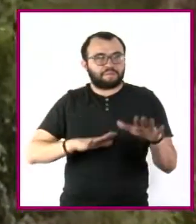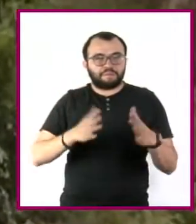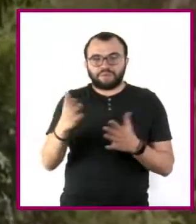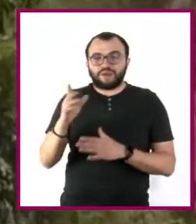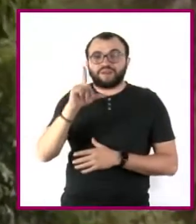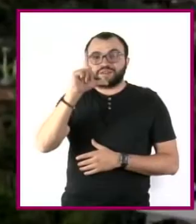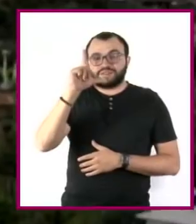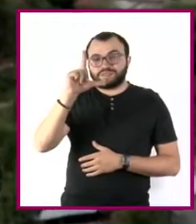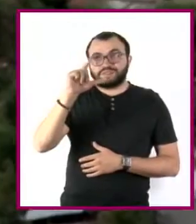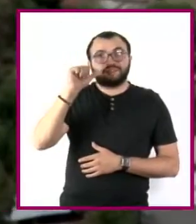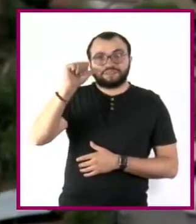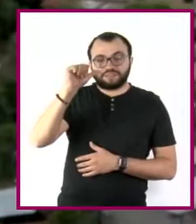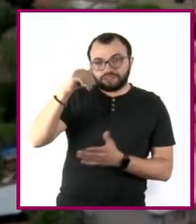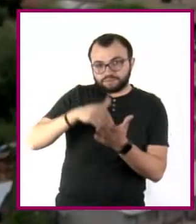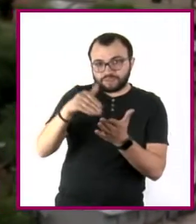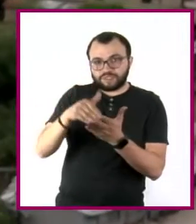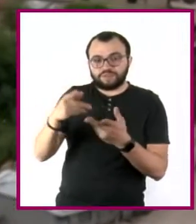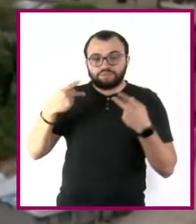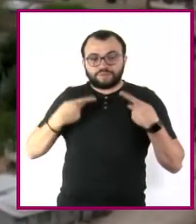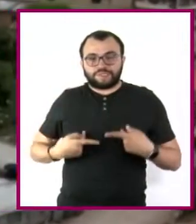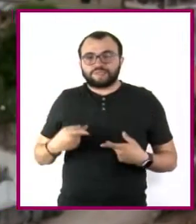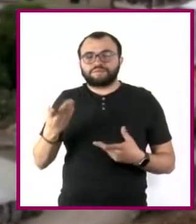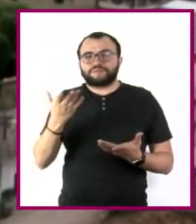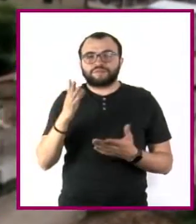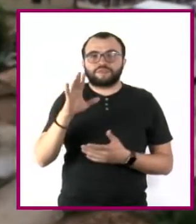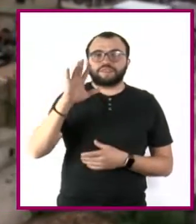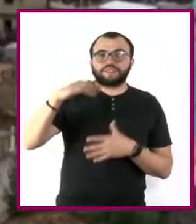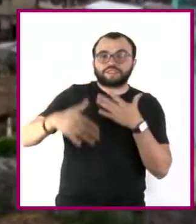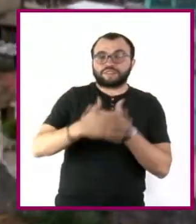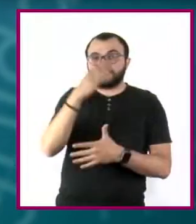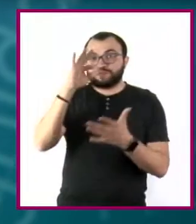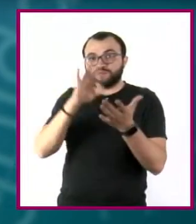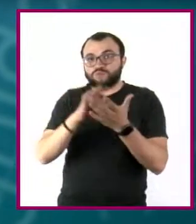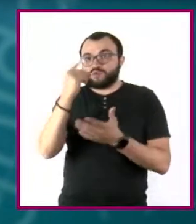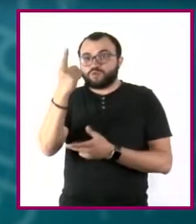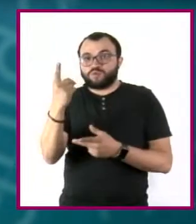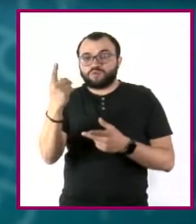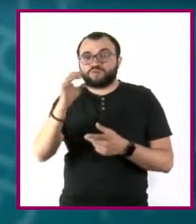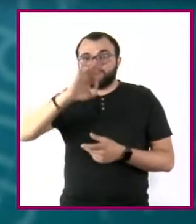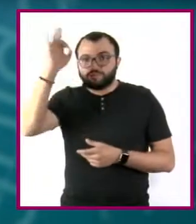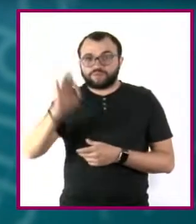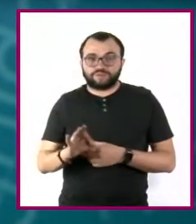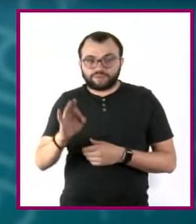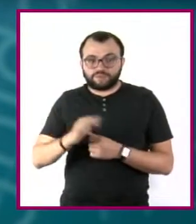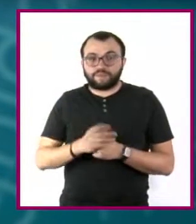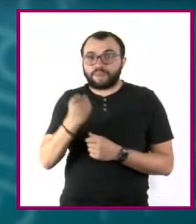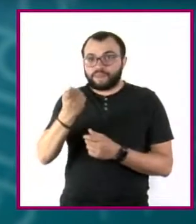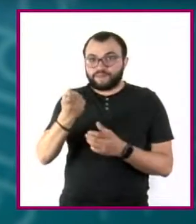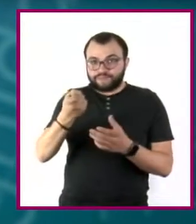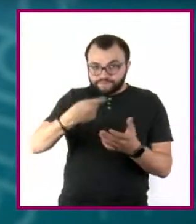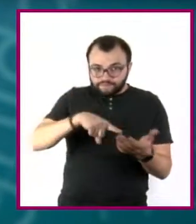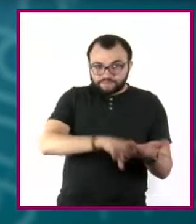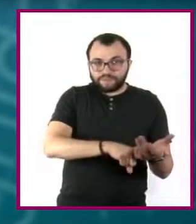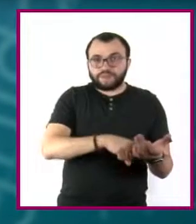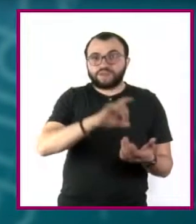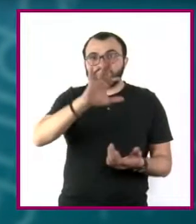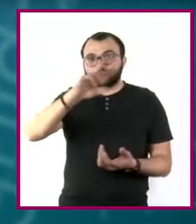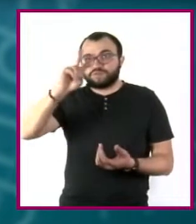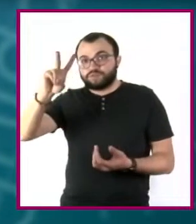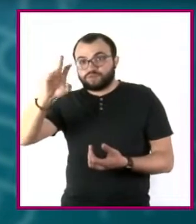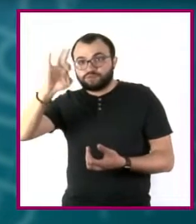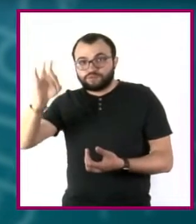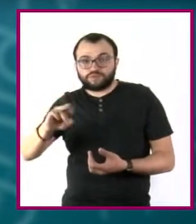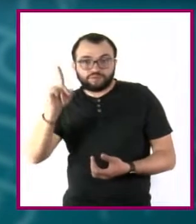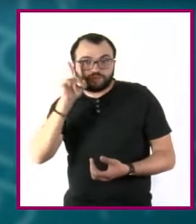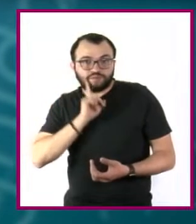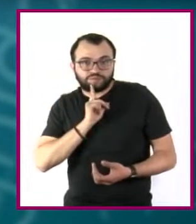millones de personas, un total de 15.1% de la población. Dentro de esta población, el 52% son mujeres,